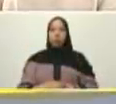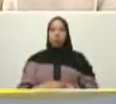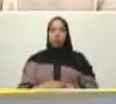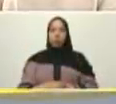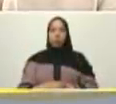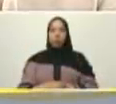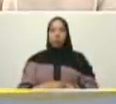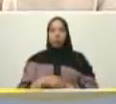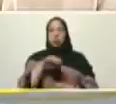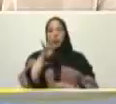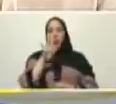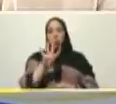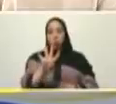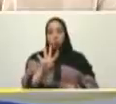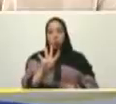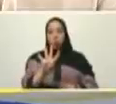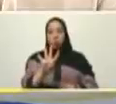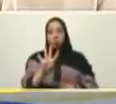los cuatro millones